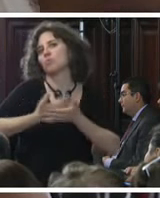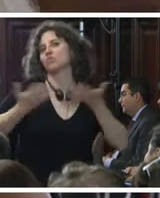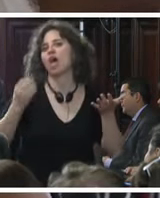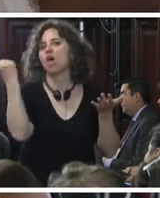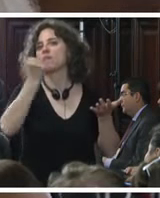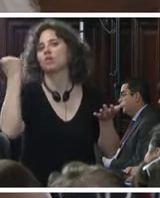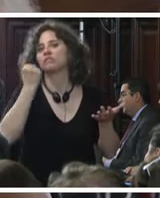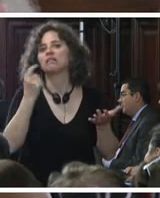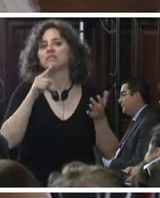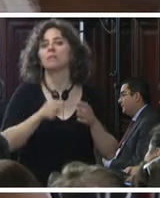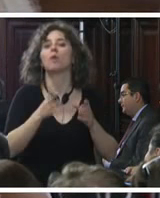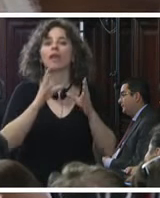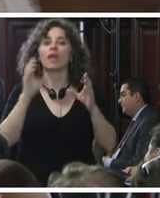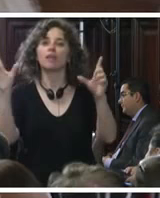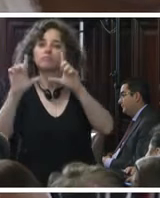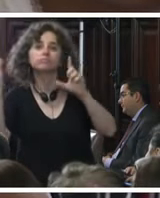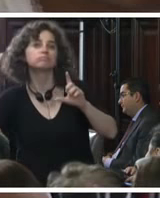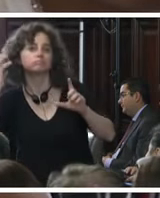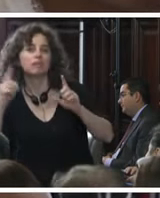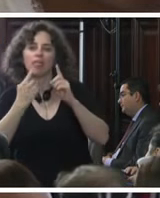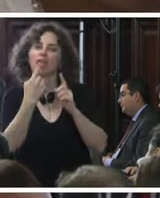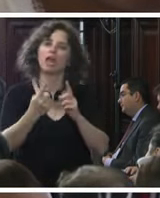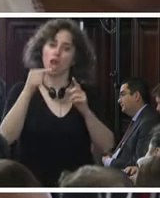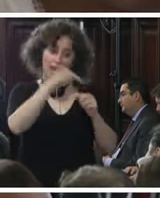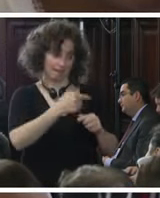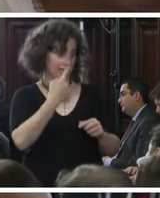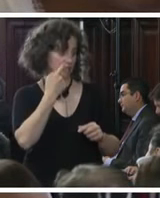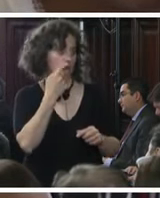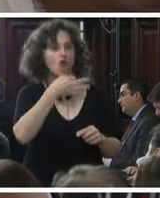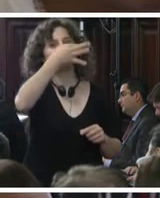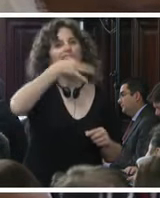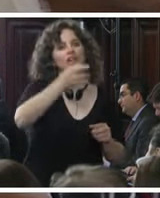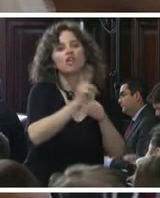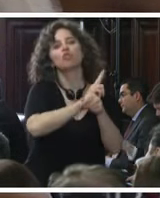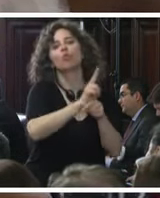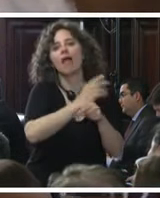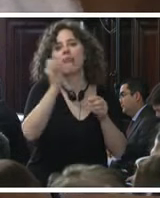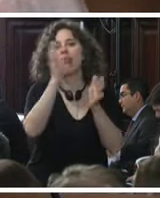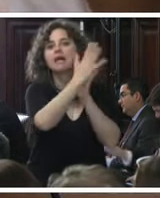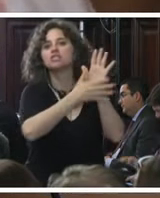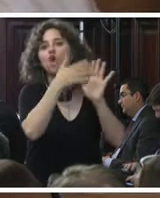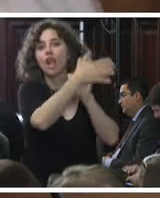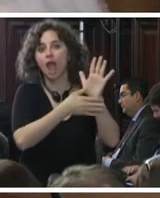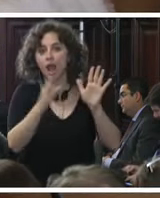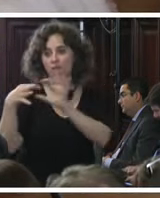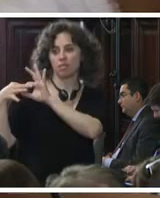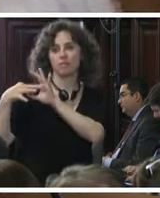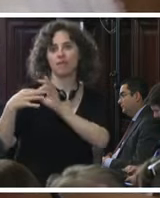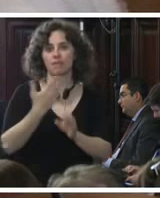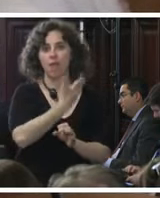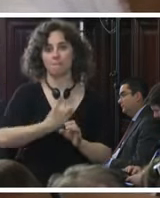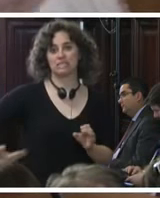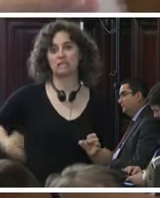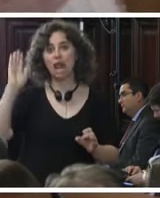lo que dijeron es que este señor que hoy es consejero de seguridad nacional directamente dependiente del presidente de la república